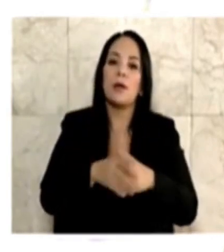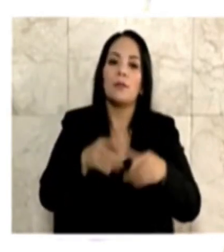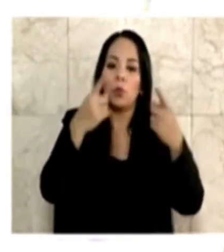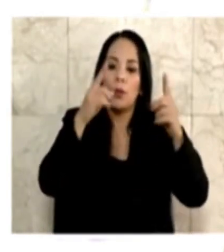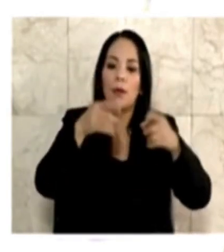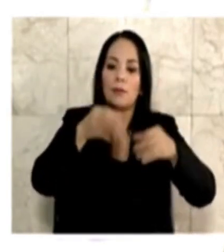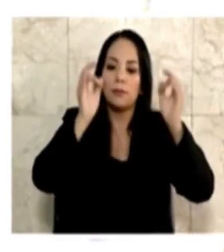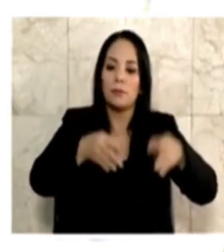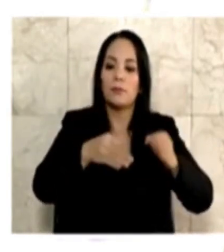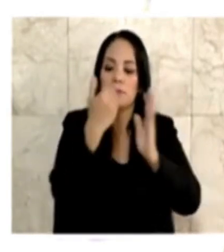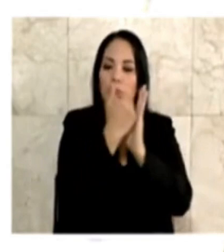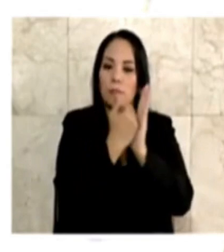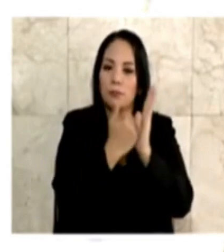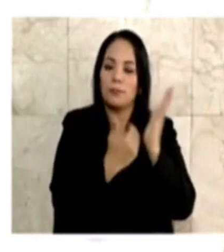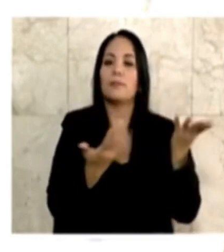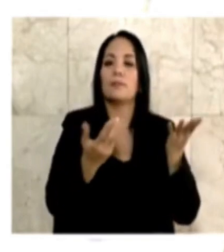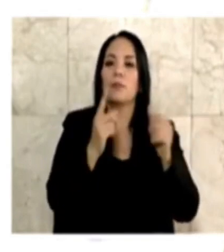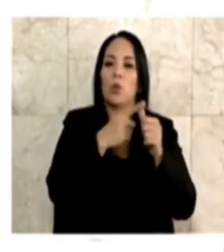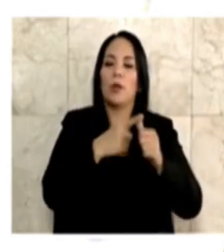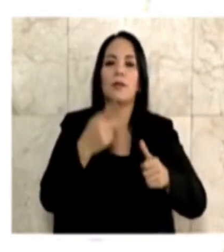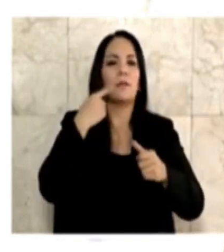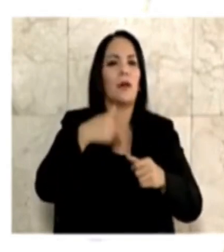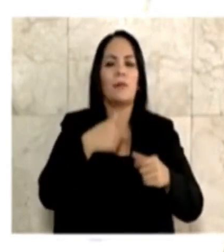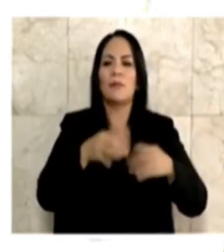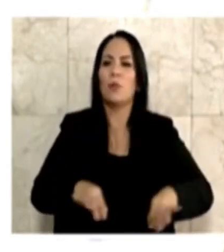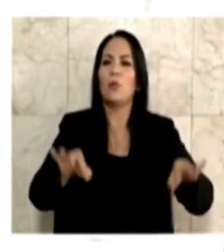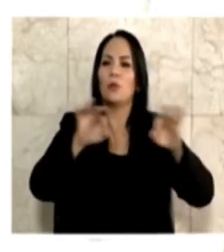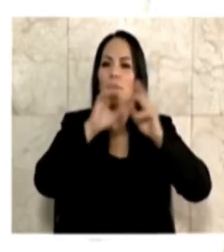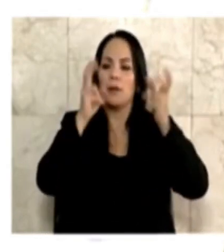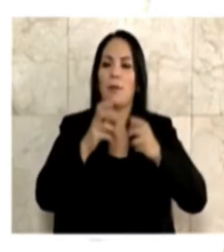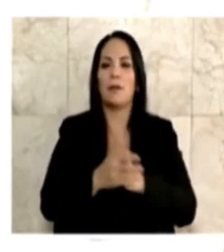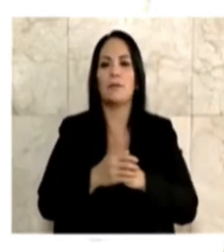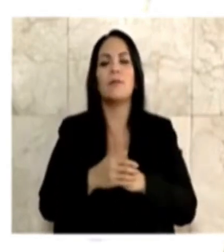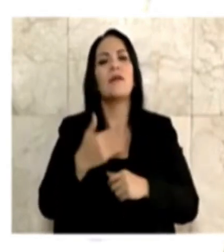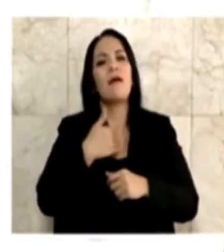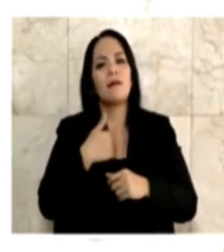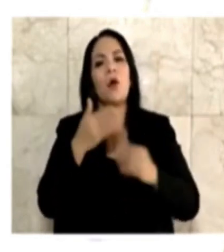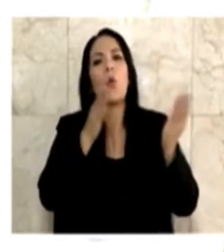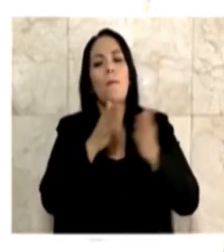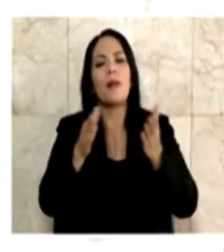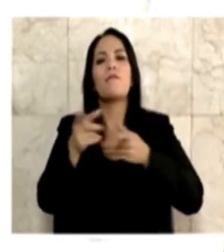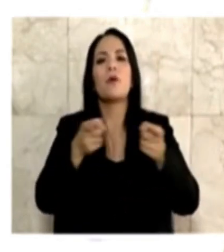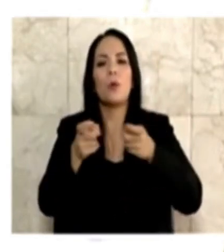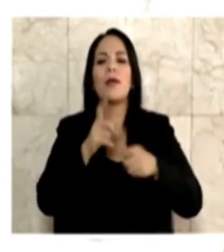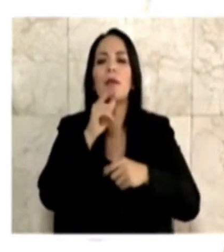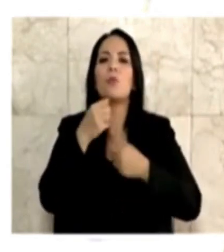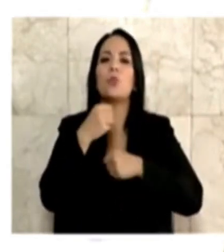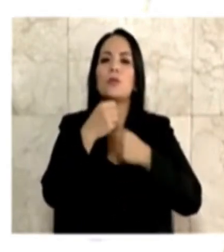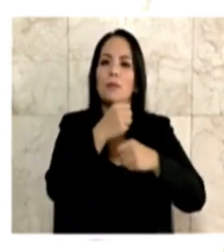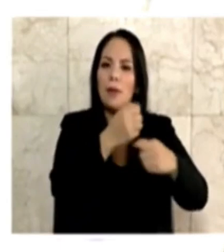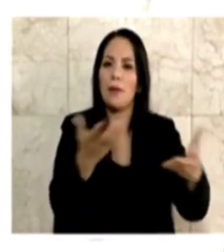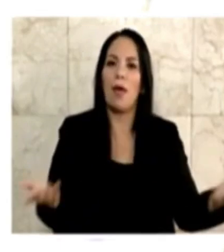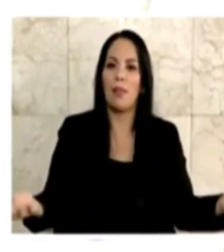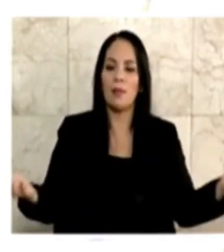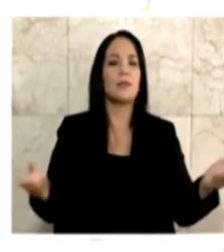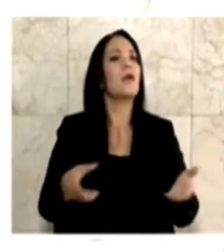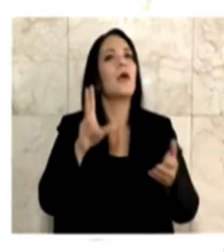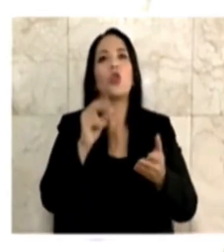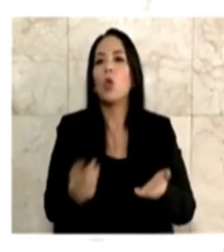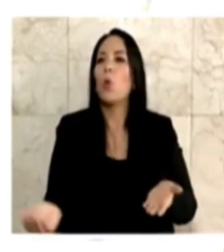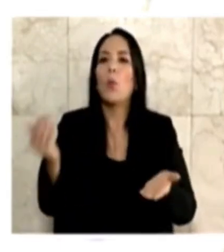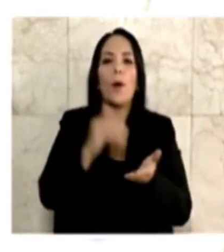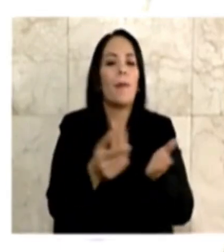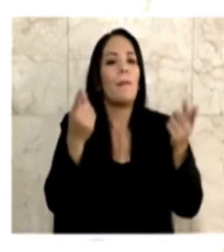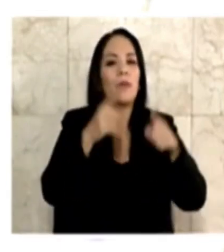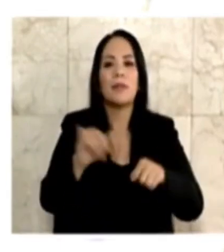con un tema que para mí es fundamental que tengan plan regulador las municipalidades para que no nos vuelva a pasar lo que